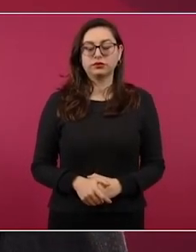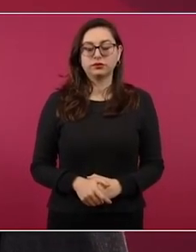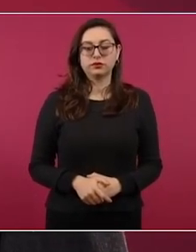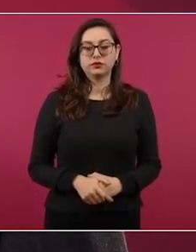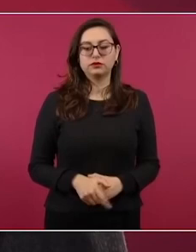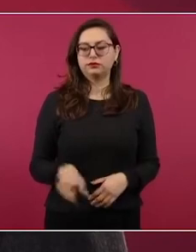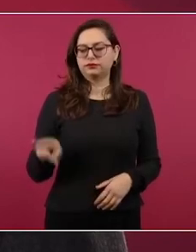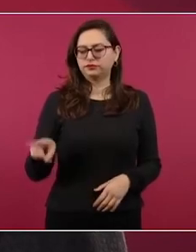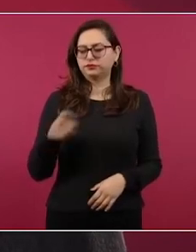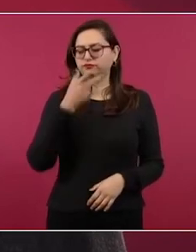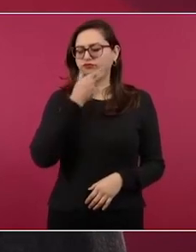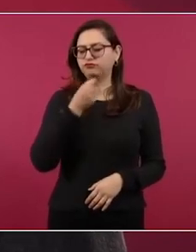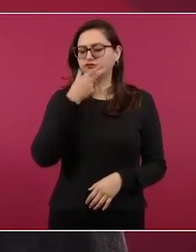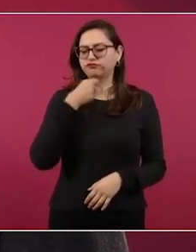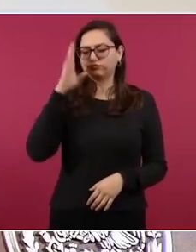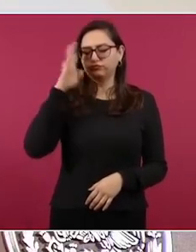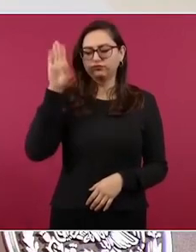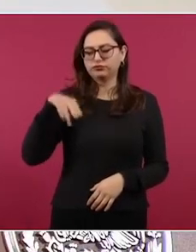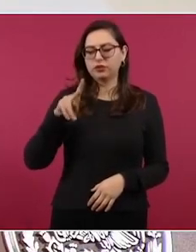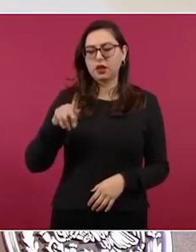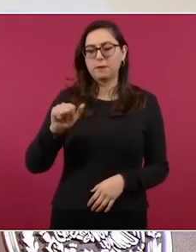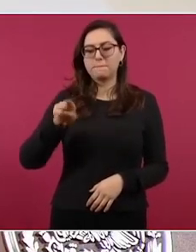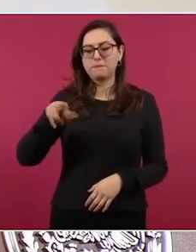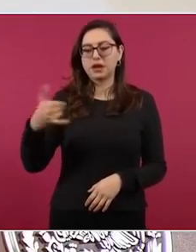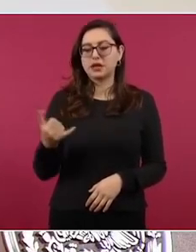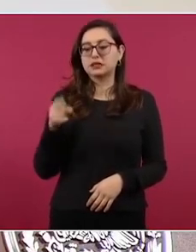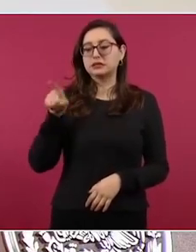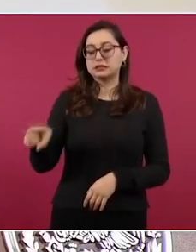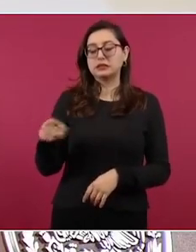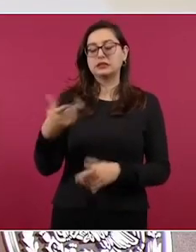secretario de Hacienda, muy cercano a Obregón,